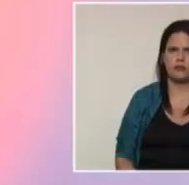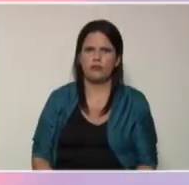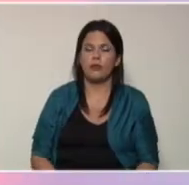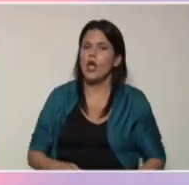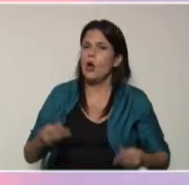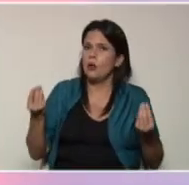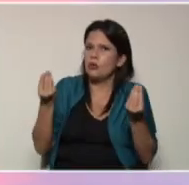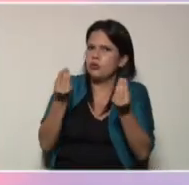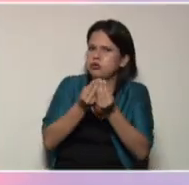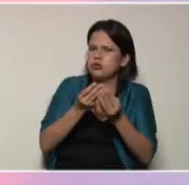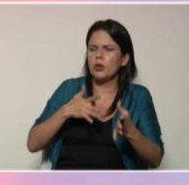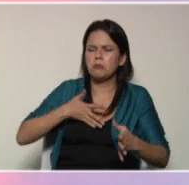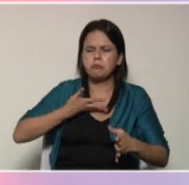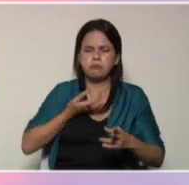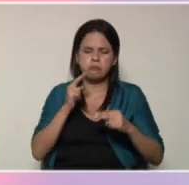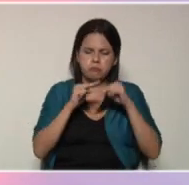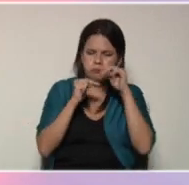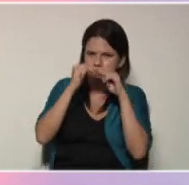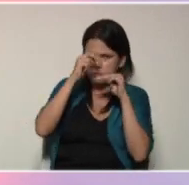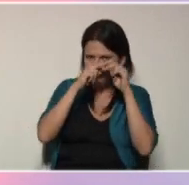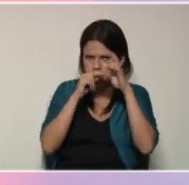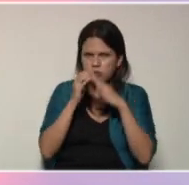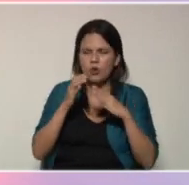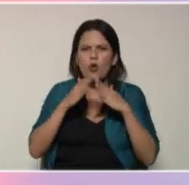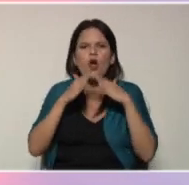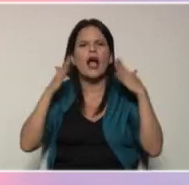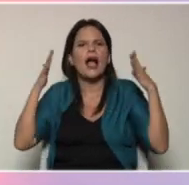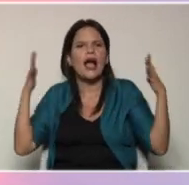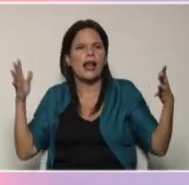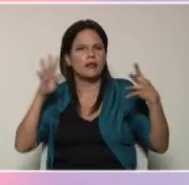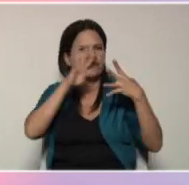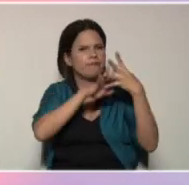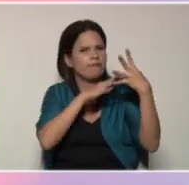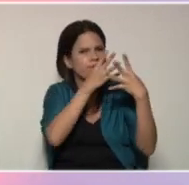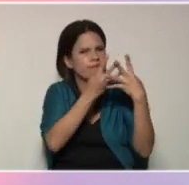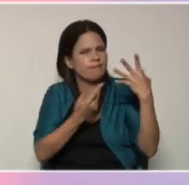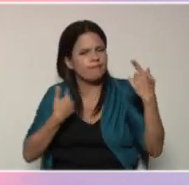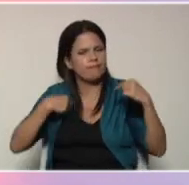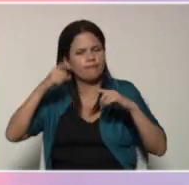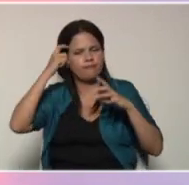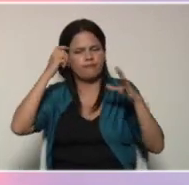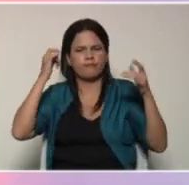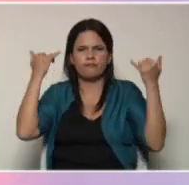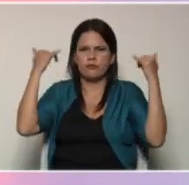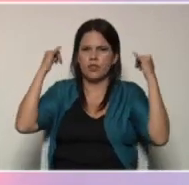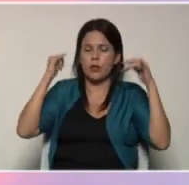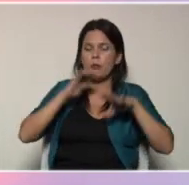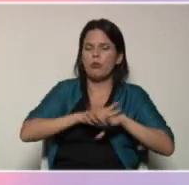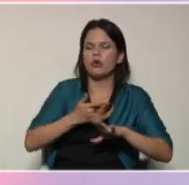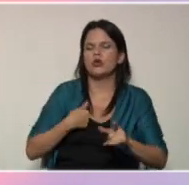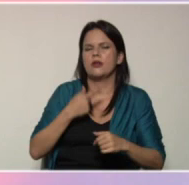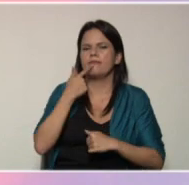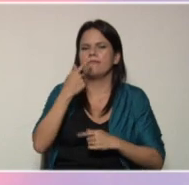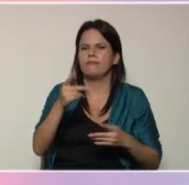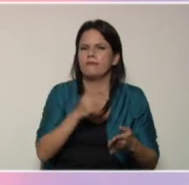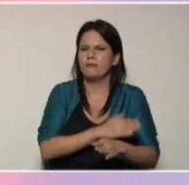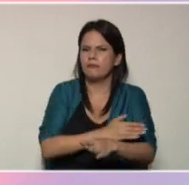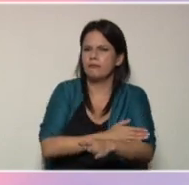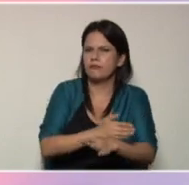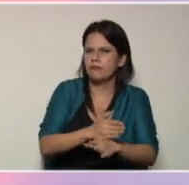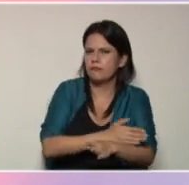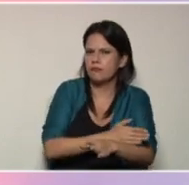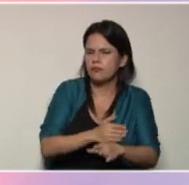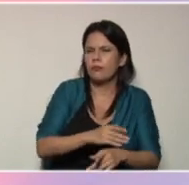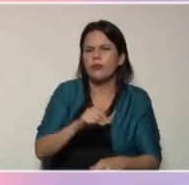Juntos podemos construir un gran calendario de efemérides y por eso yo les quiero compartir este dato a continuación.